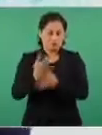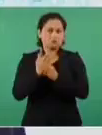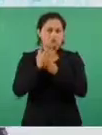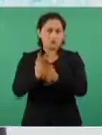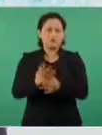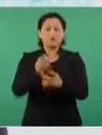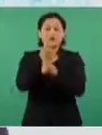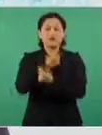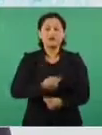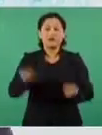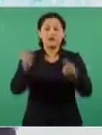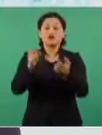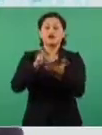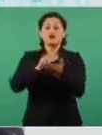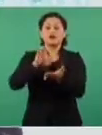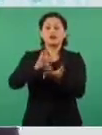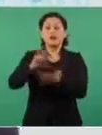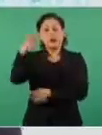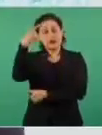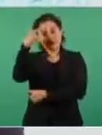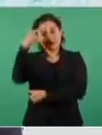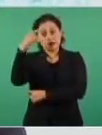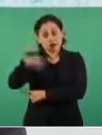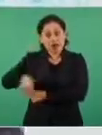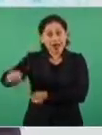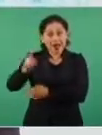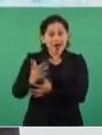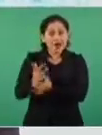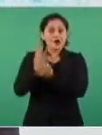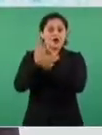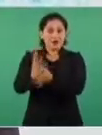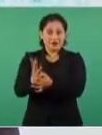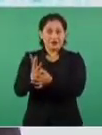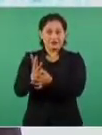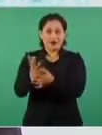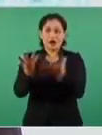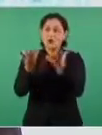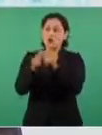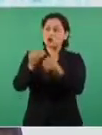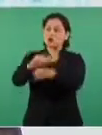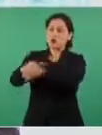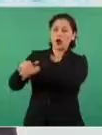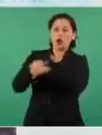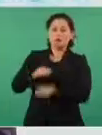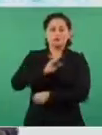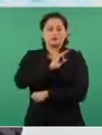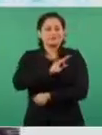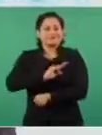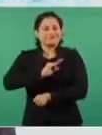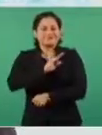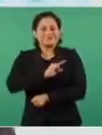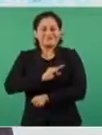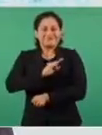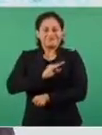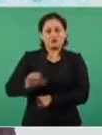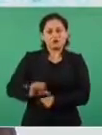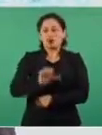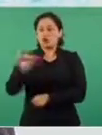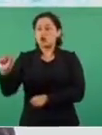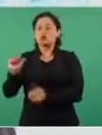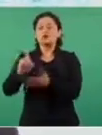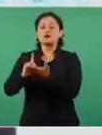discapacidad intelectual, por ejemplo, les hace feliz poder estar con sus amigos. Y a los de discapacidad